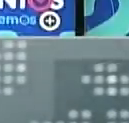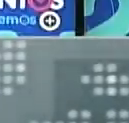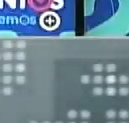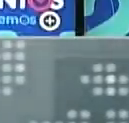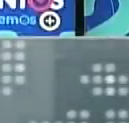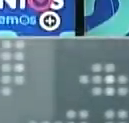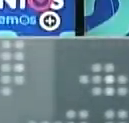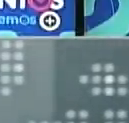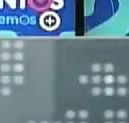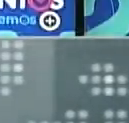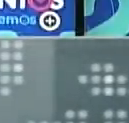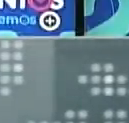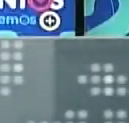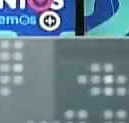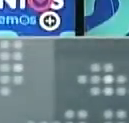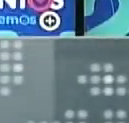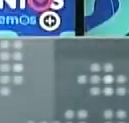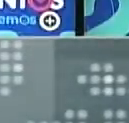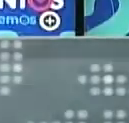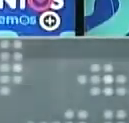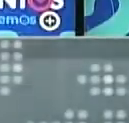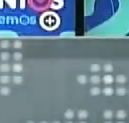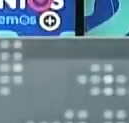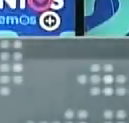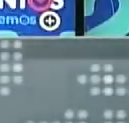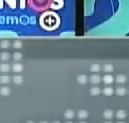Juan Jun Lee ha estado aquí de asesor.